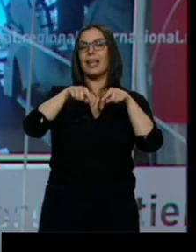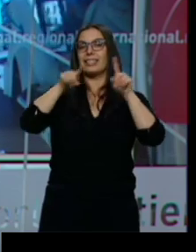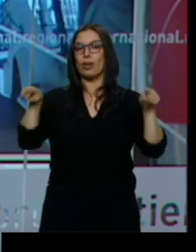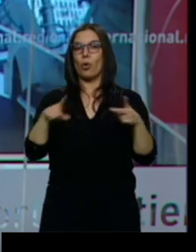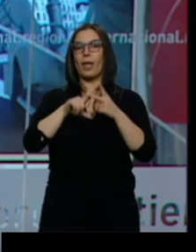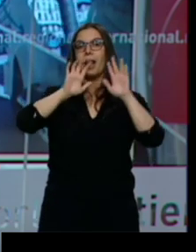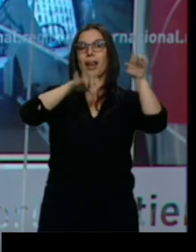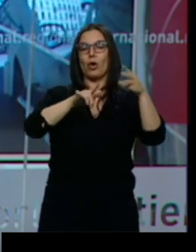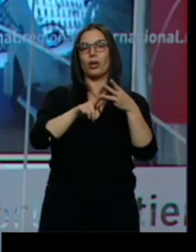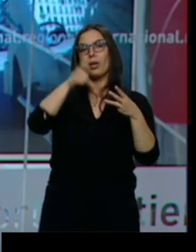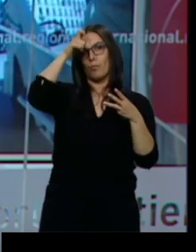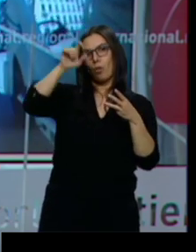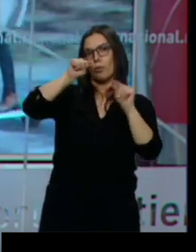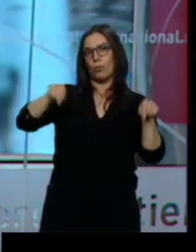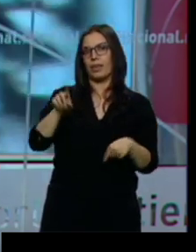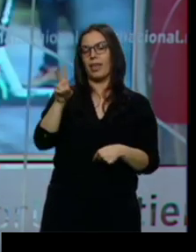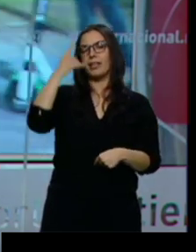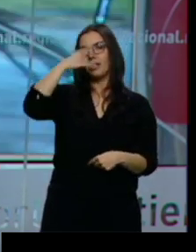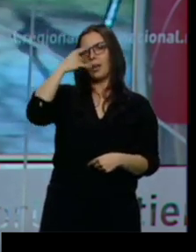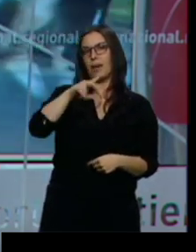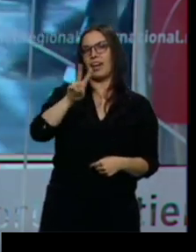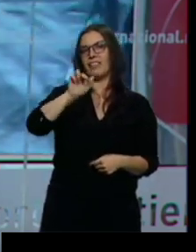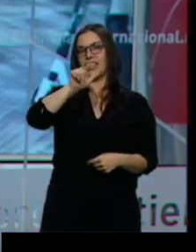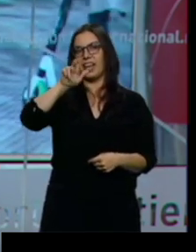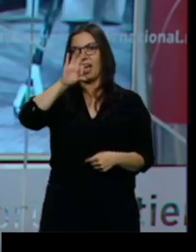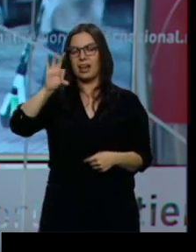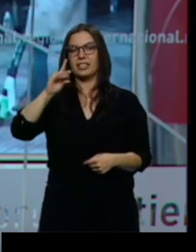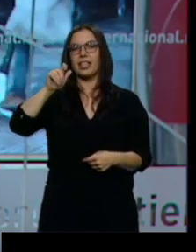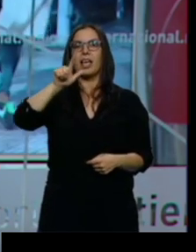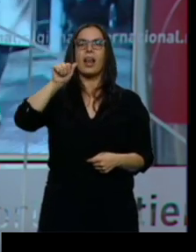Salamanca. En Ávila se tramita ya una modificación de la normativa.